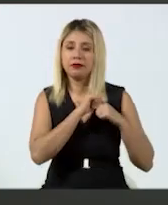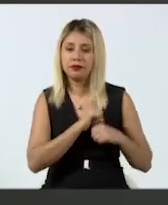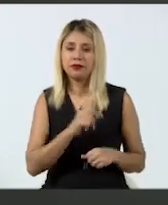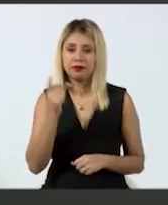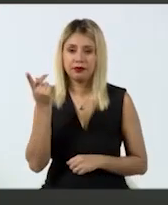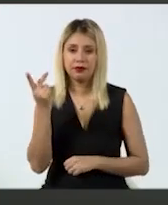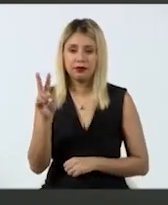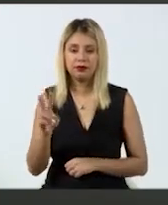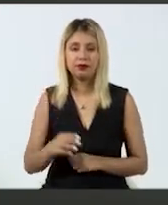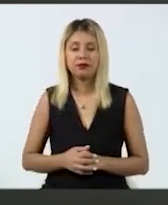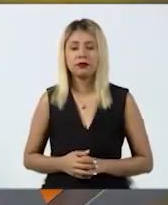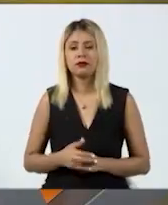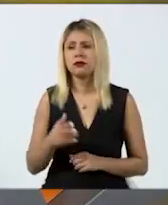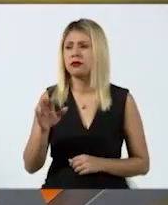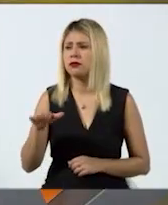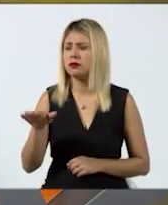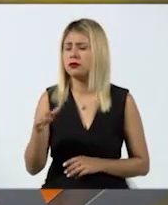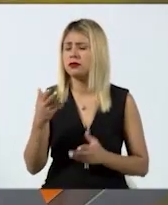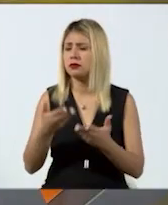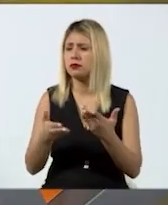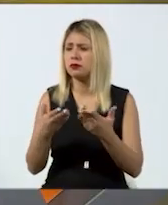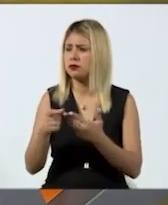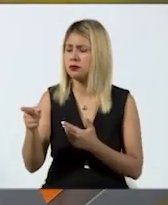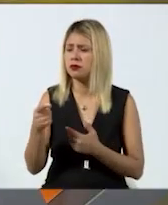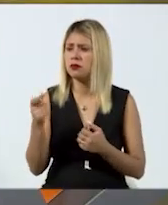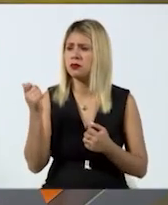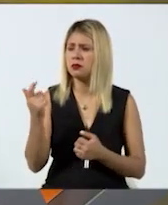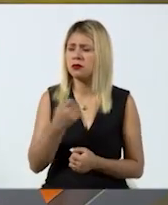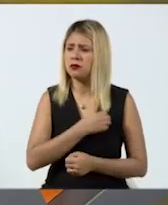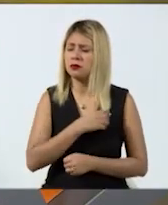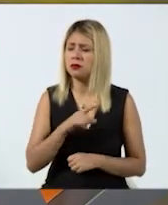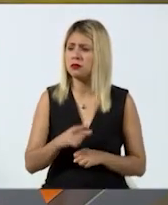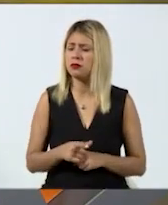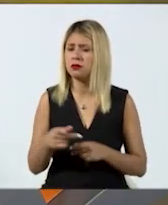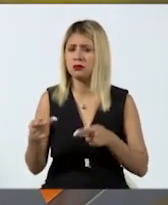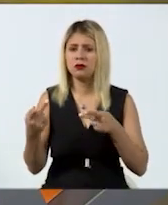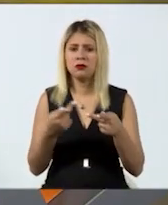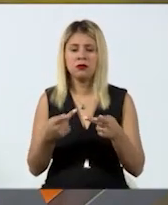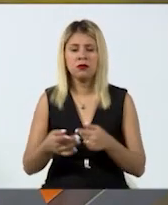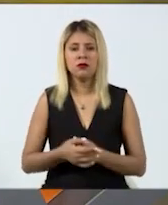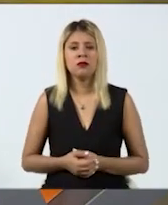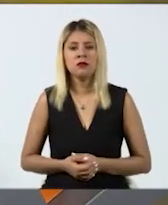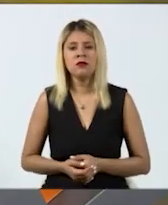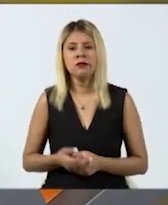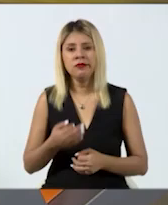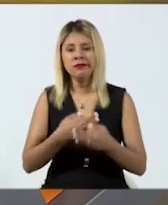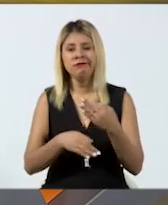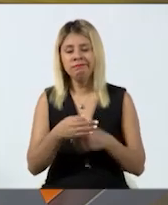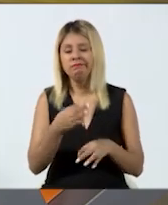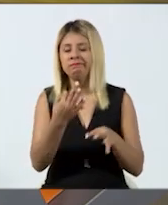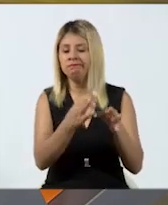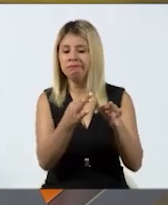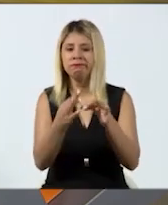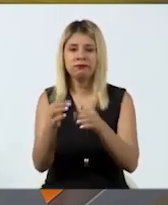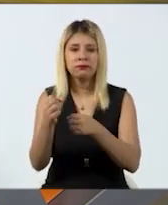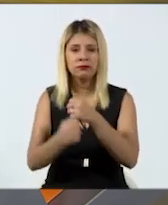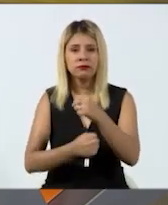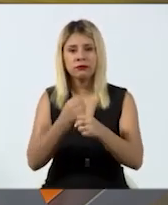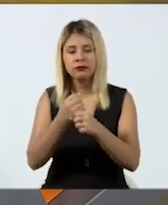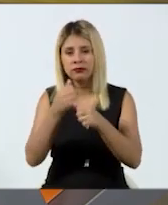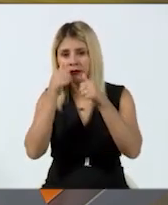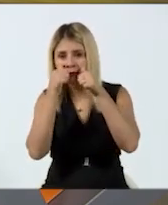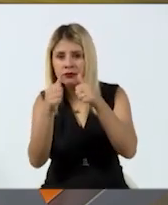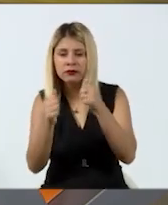Puerto Vallarta. Para este temporal, ¿hay algún operativo especial, director? El de todos los años, estar pendiente en cuanto